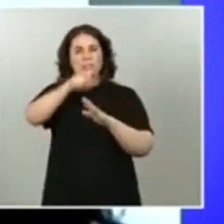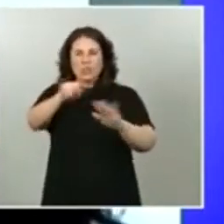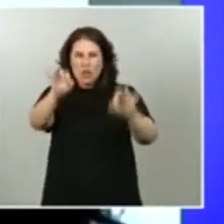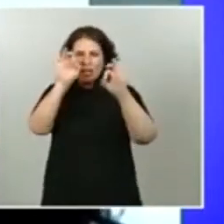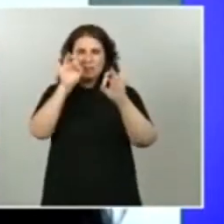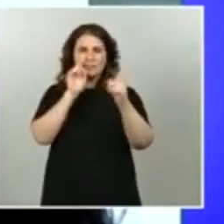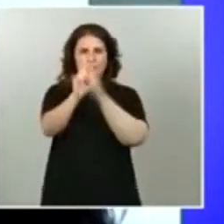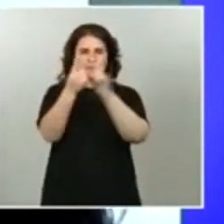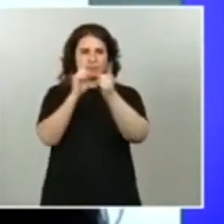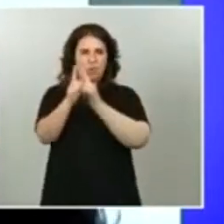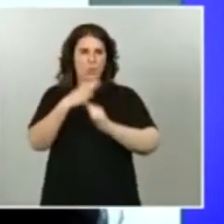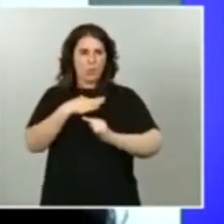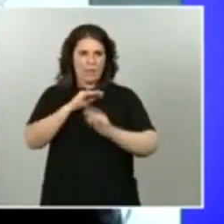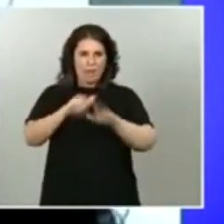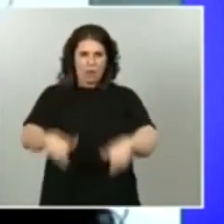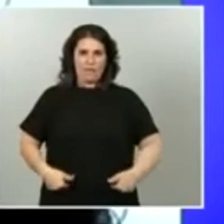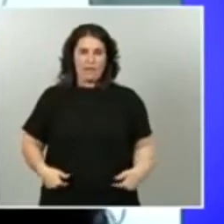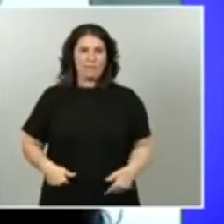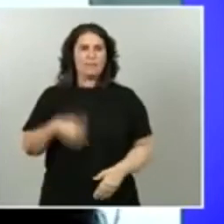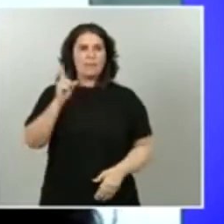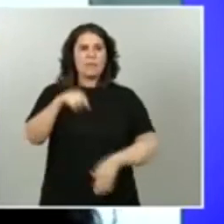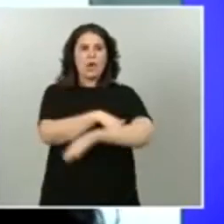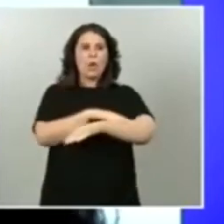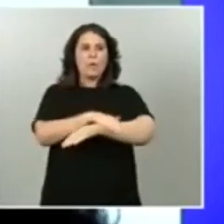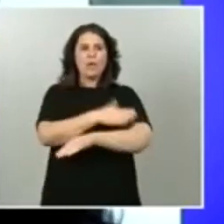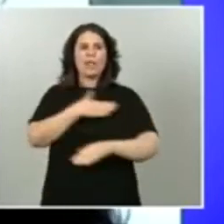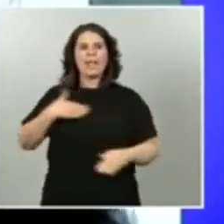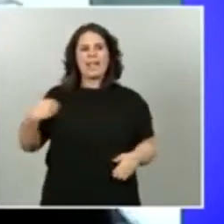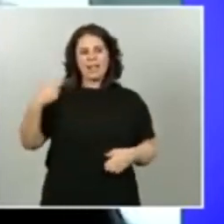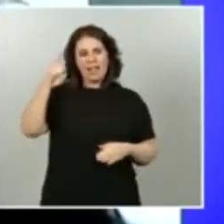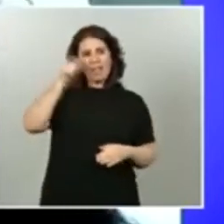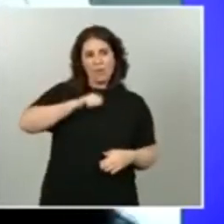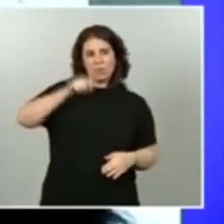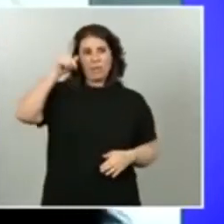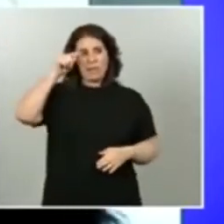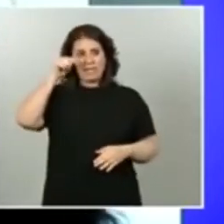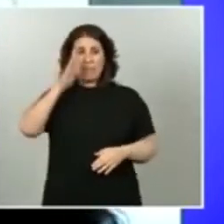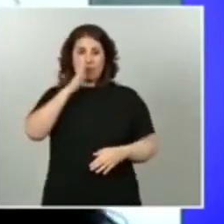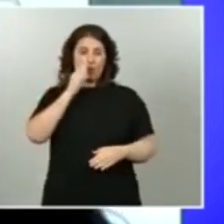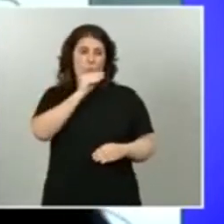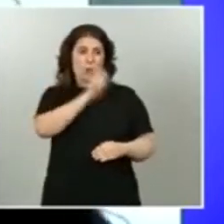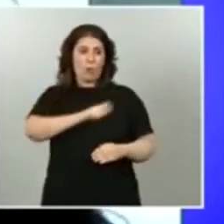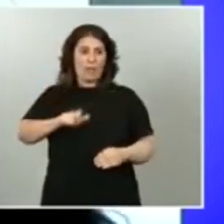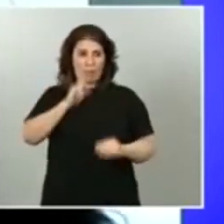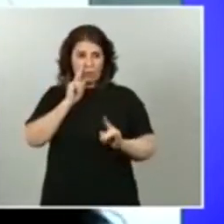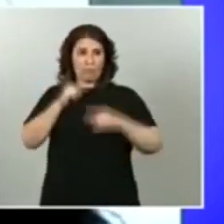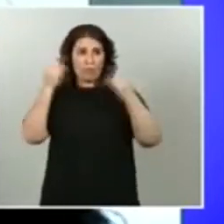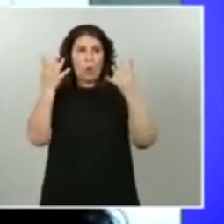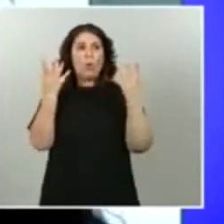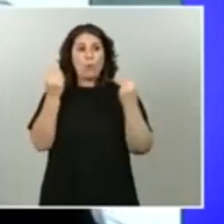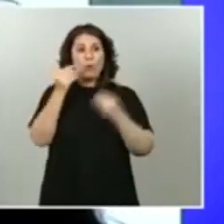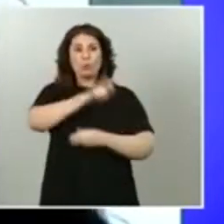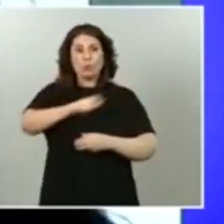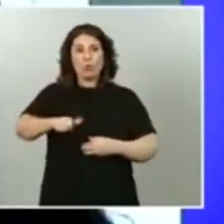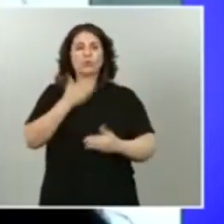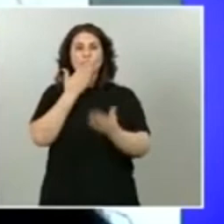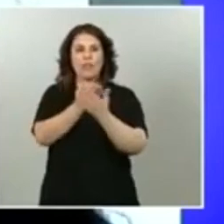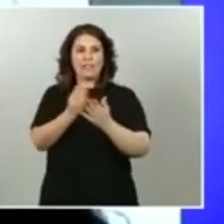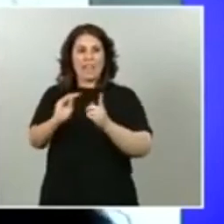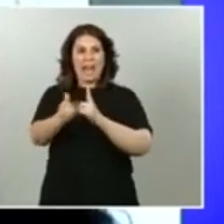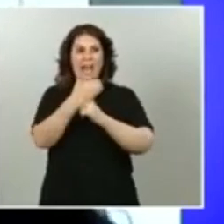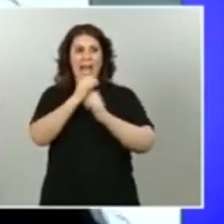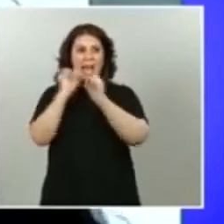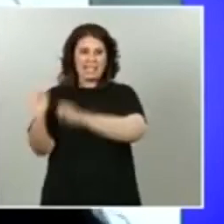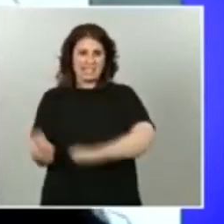gobierno para el CETI de Melilla que duplica a su población muchos de los residentes son solicitantes de asilo y desde el paro hemos podido